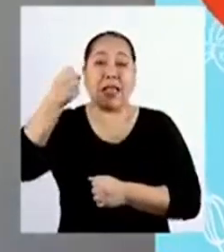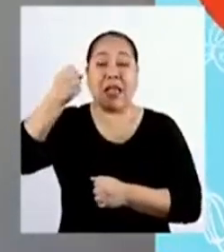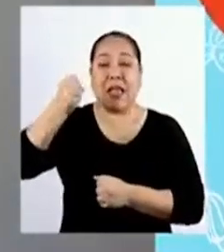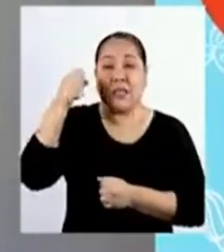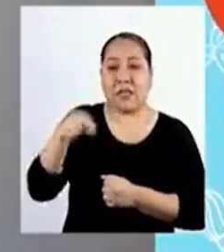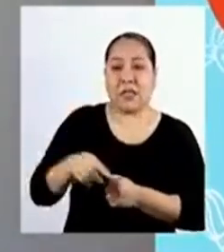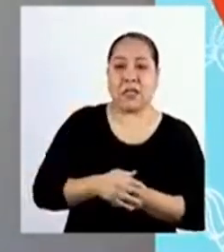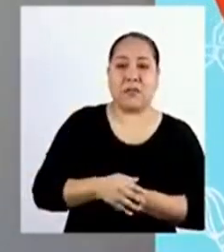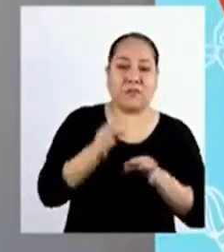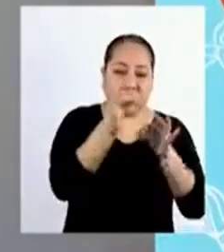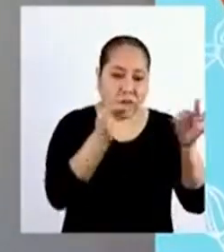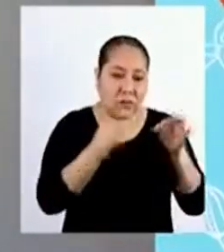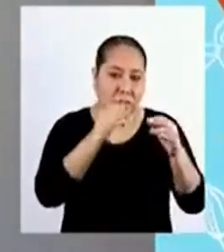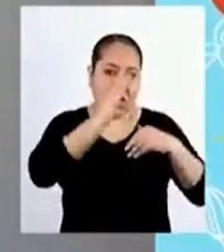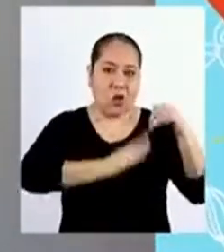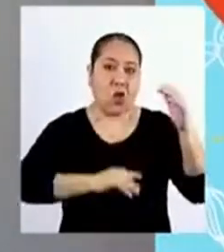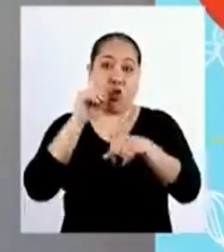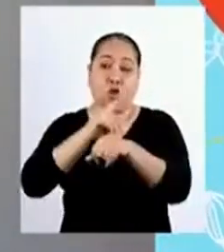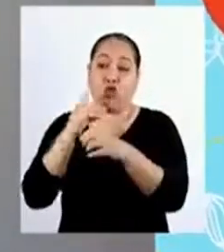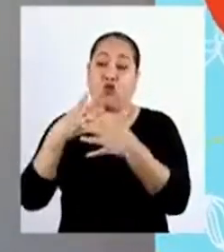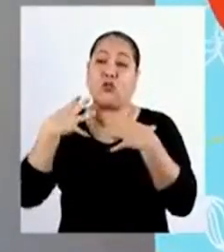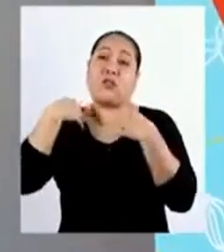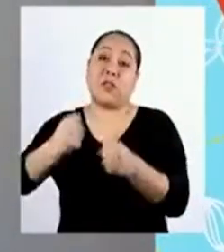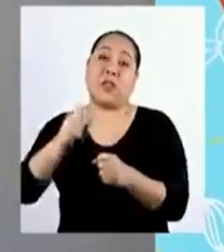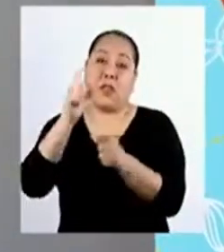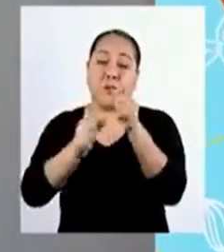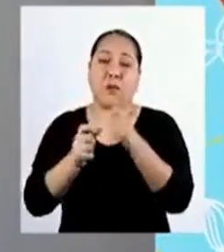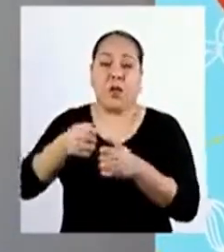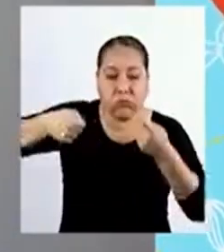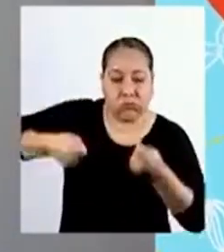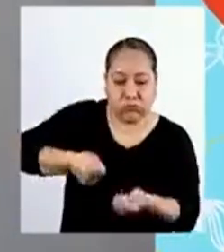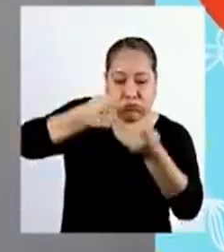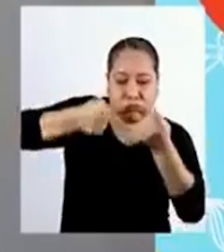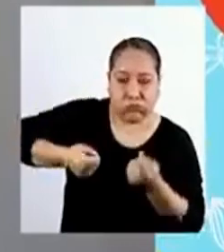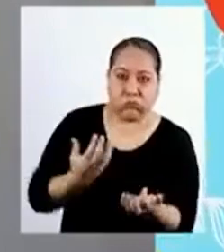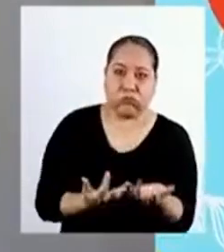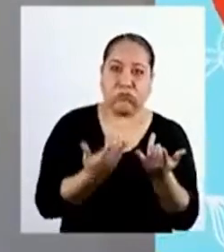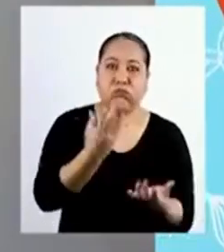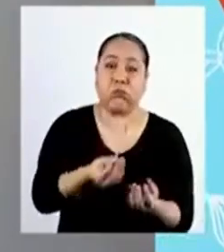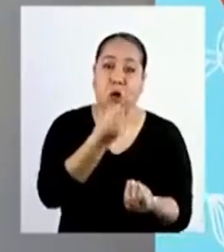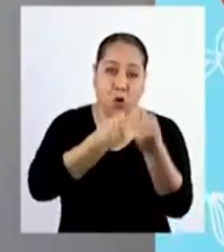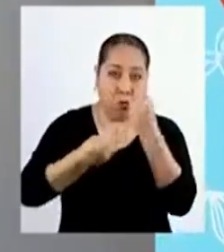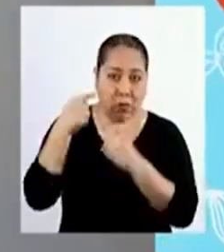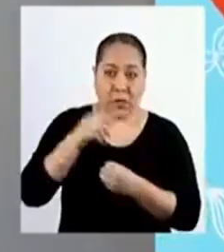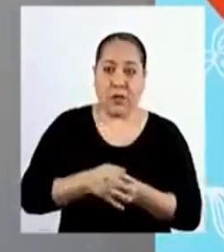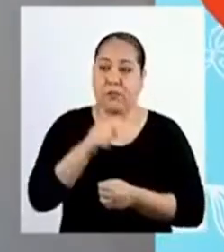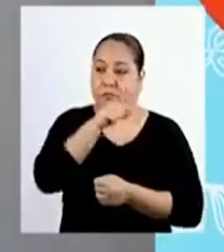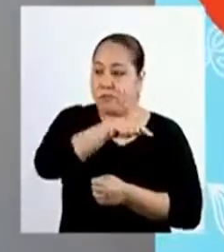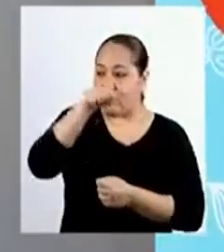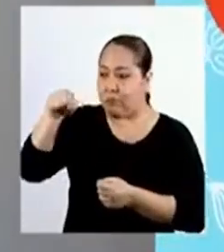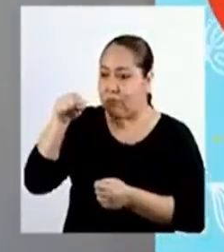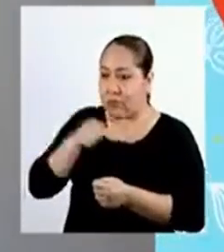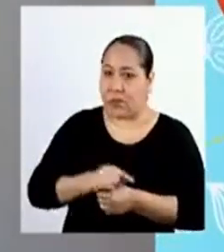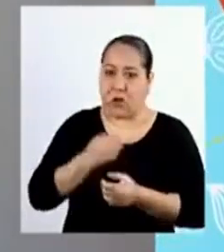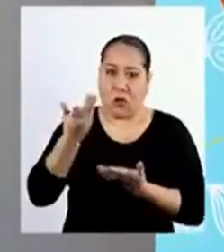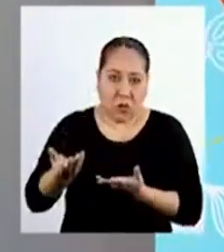produce edificios El doctor cura a sus pacientes Y la agricultora siempre cosecha alimentos Así todos dan lo que producen al